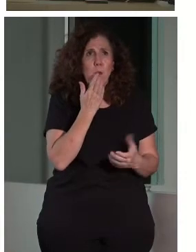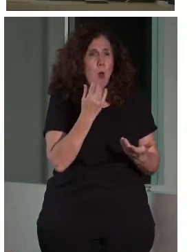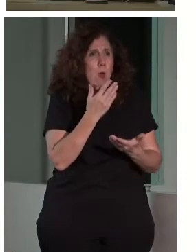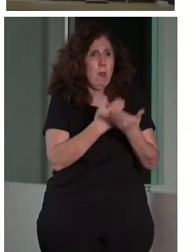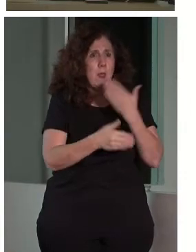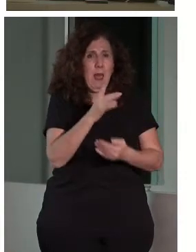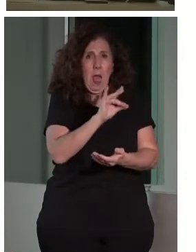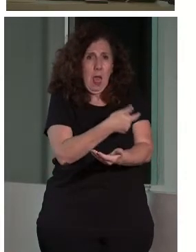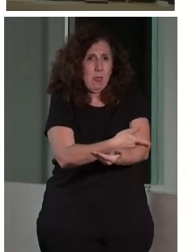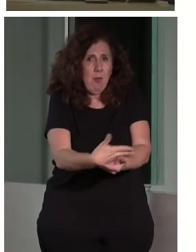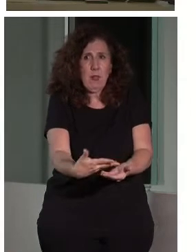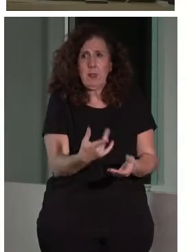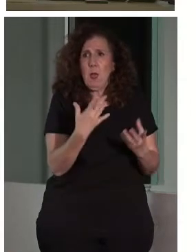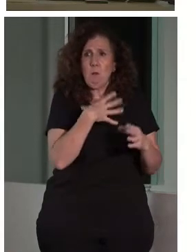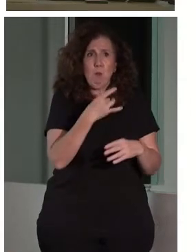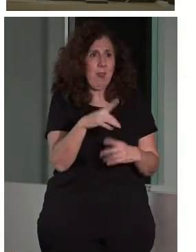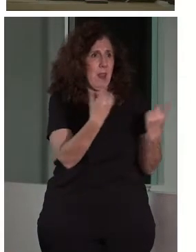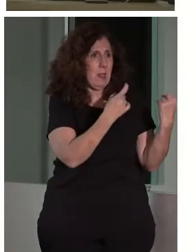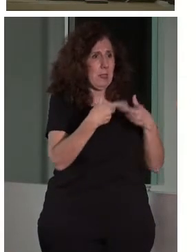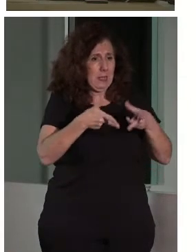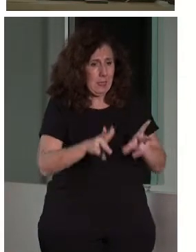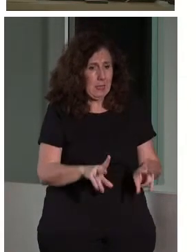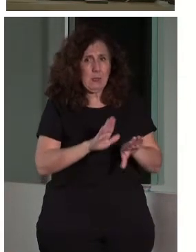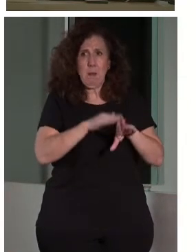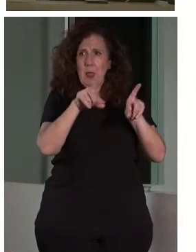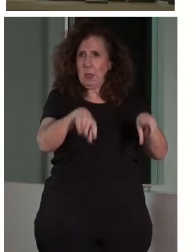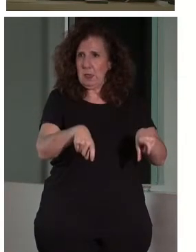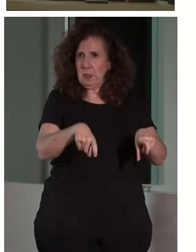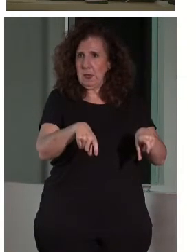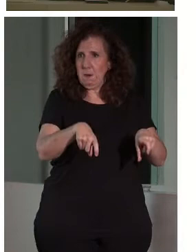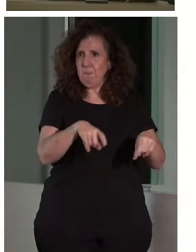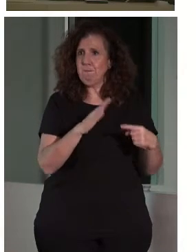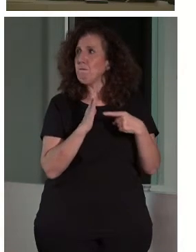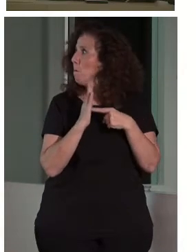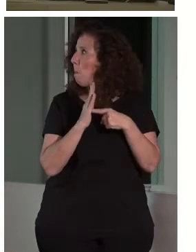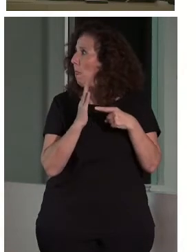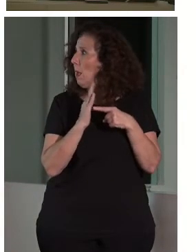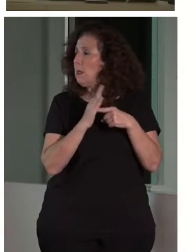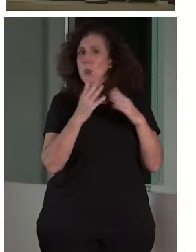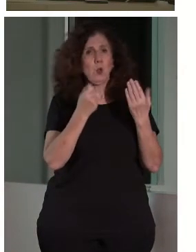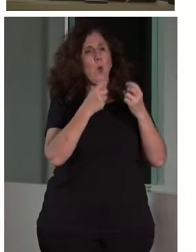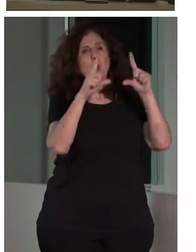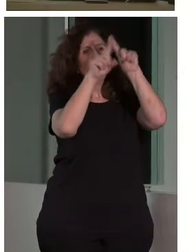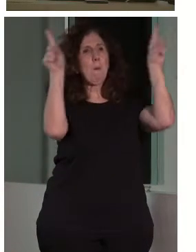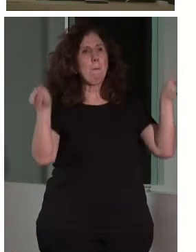que pueden necesitar. Bien, este es un panel un poco más reciente dentro de esta serie de paneles.